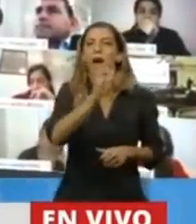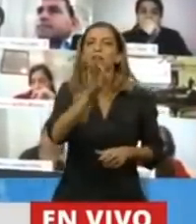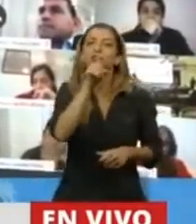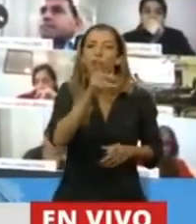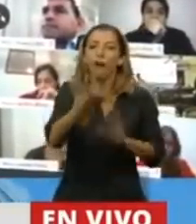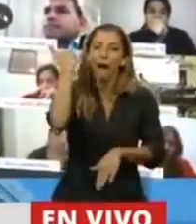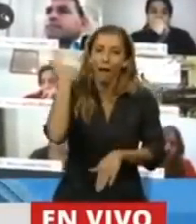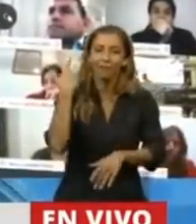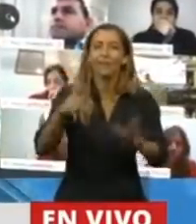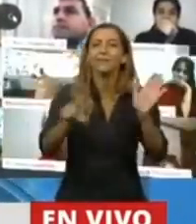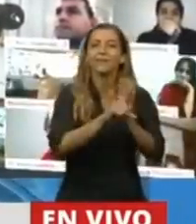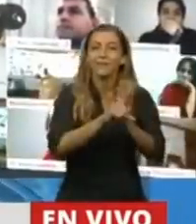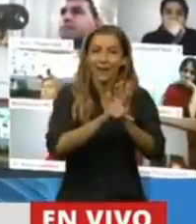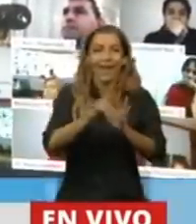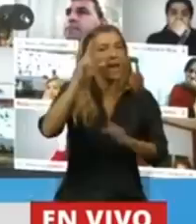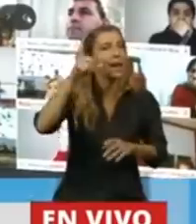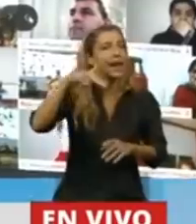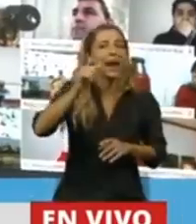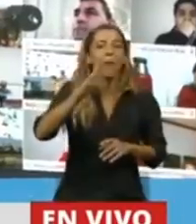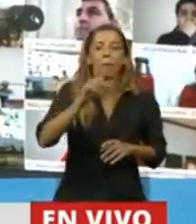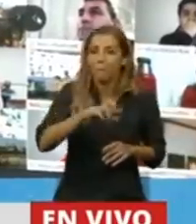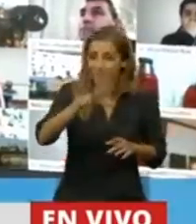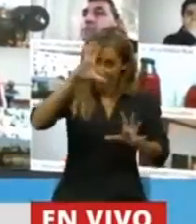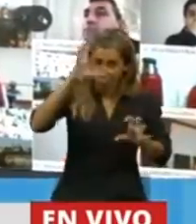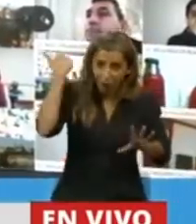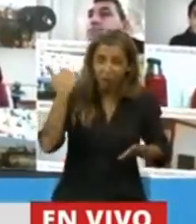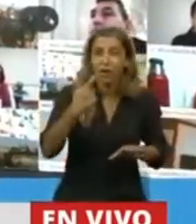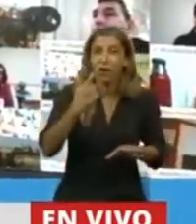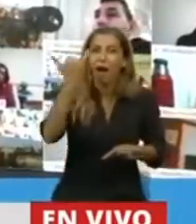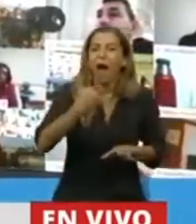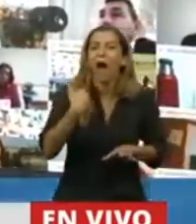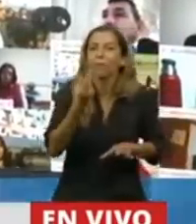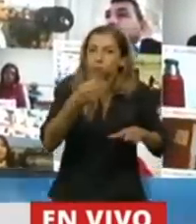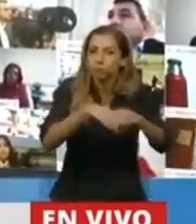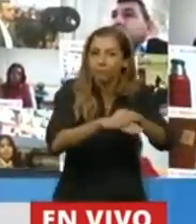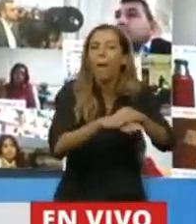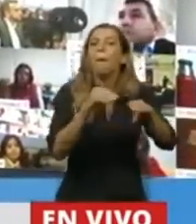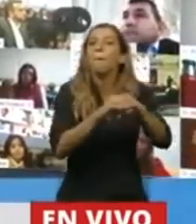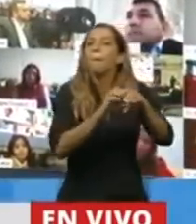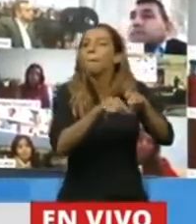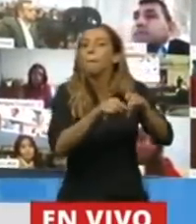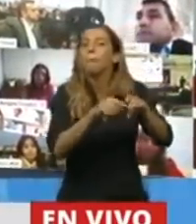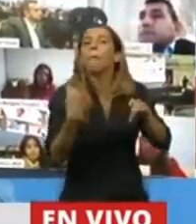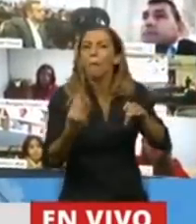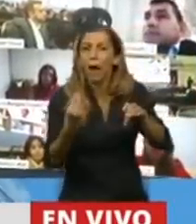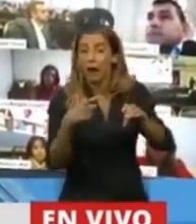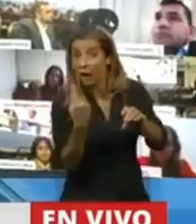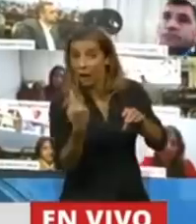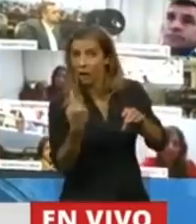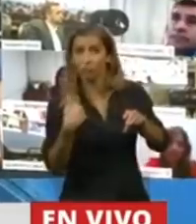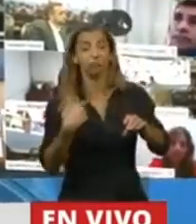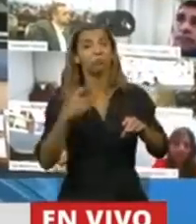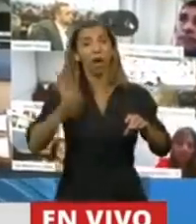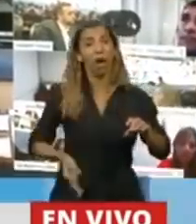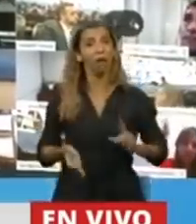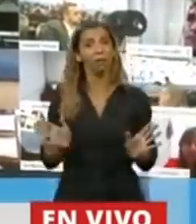la ley de RENAVAP, se recordarán. Que tenía un fideicomiso, que es para hacer lotes con servicios, porque de repente entramos a enterar que a